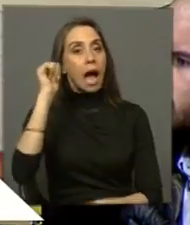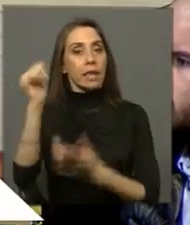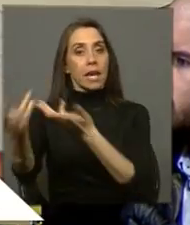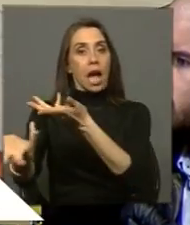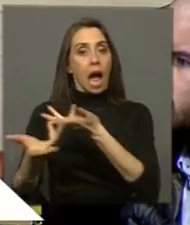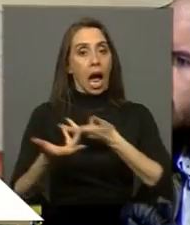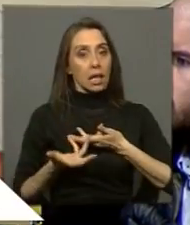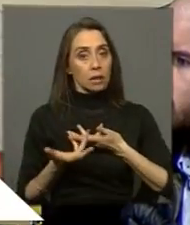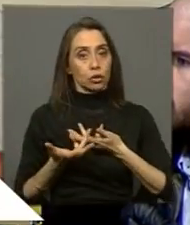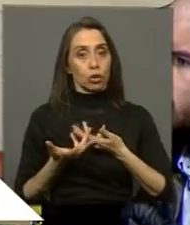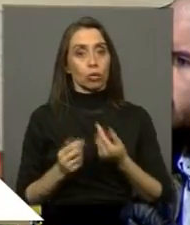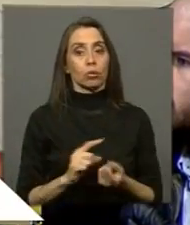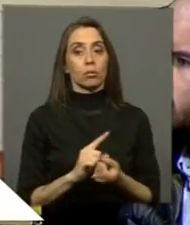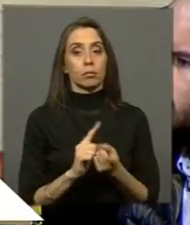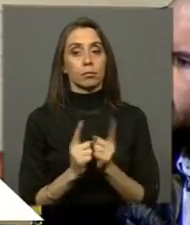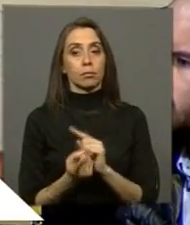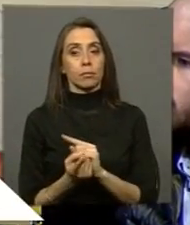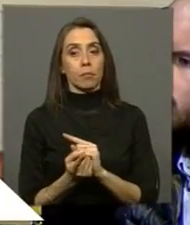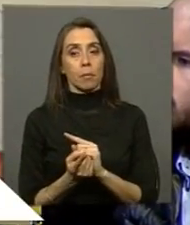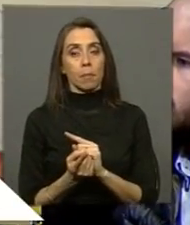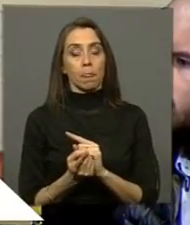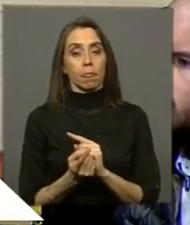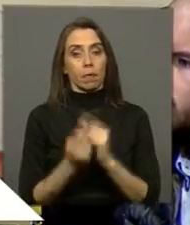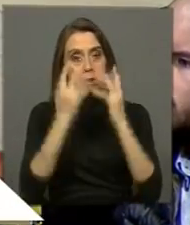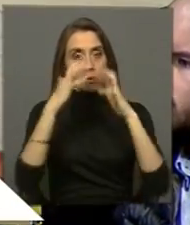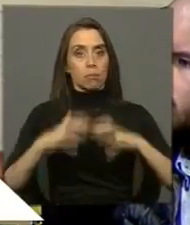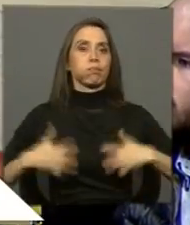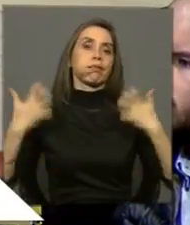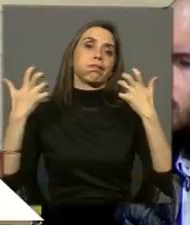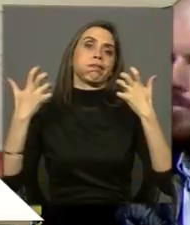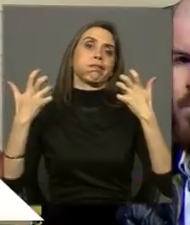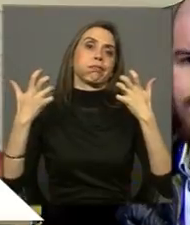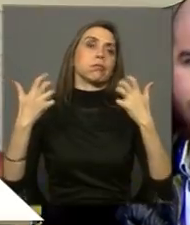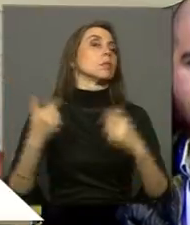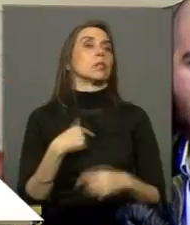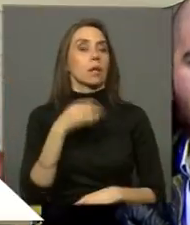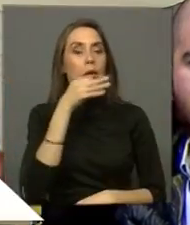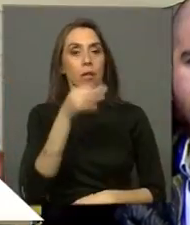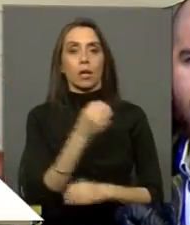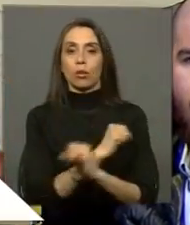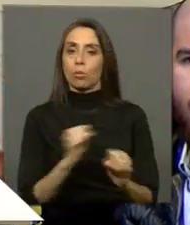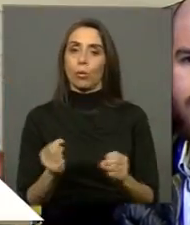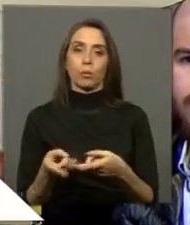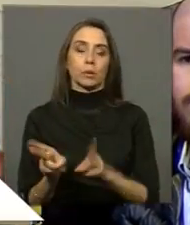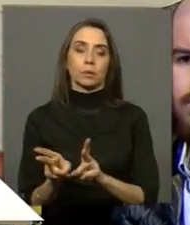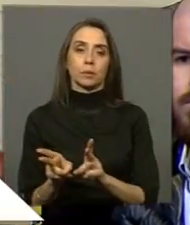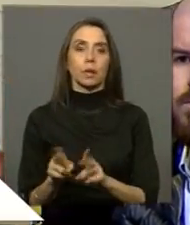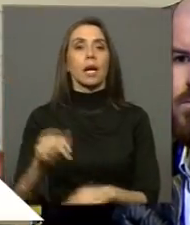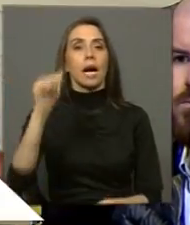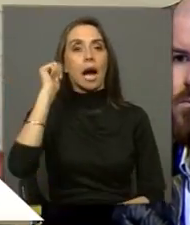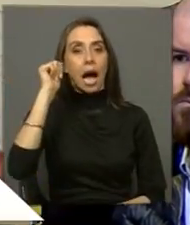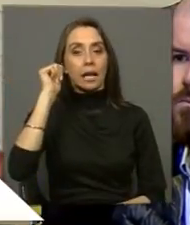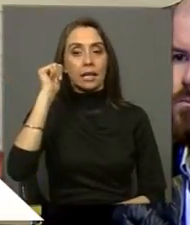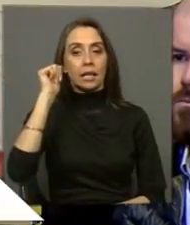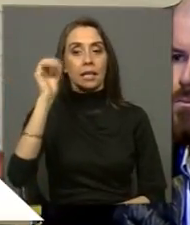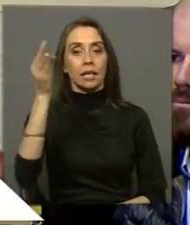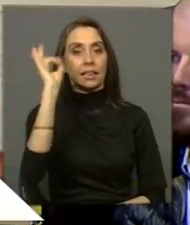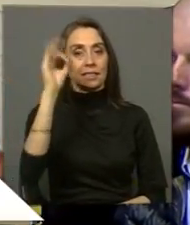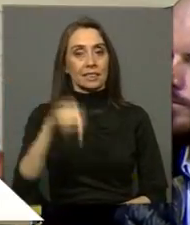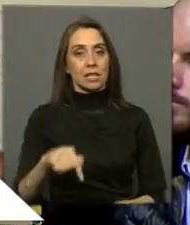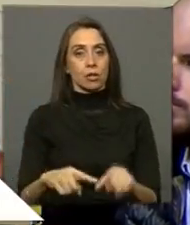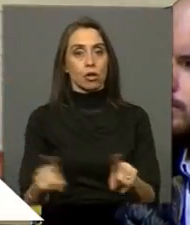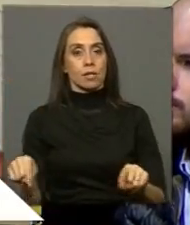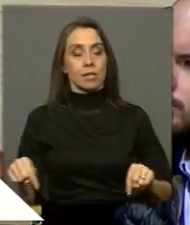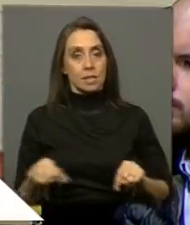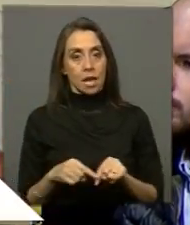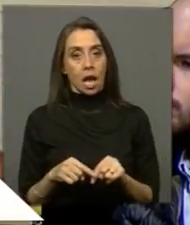tomaron definitivamente un nivel indignante y, como dije, intolerable. Ayer, en plena sesión de la sala,